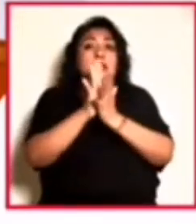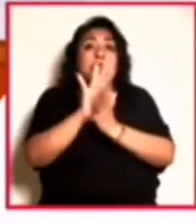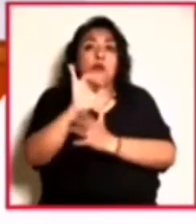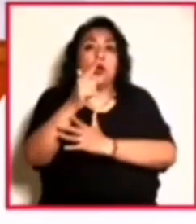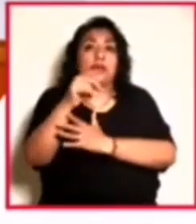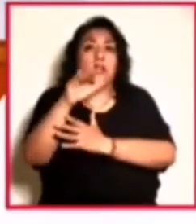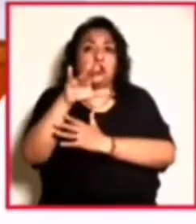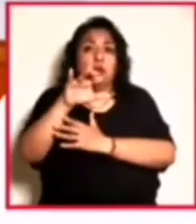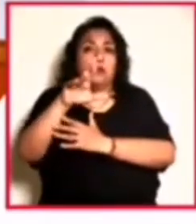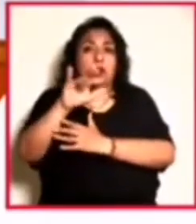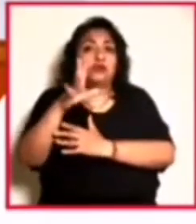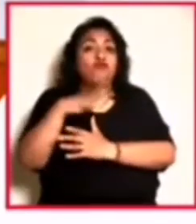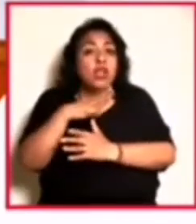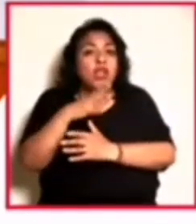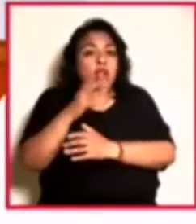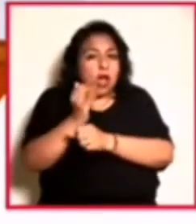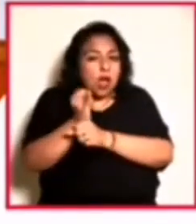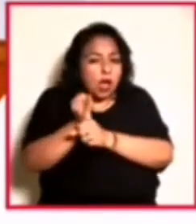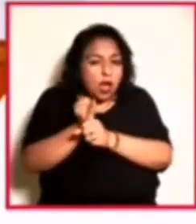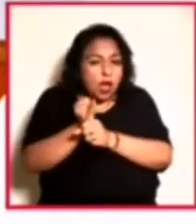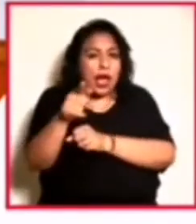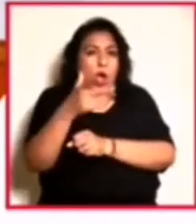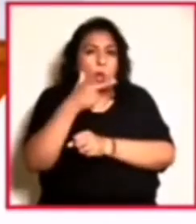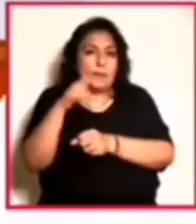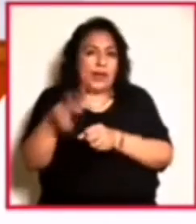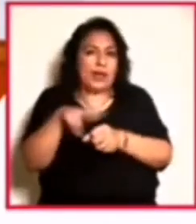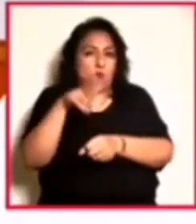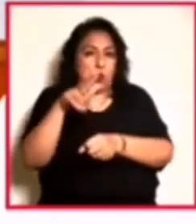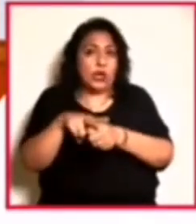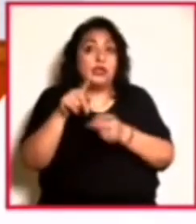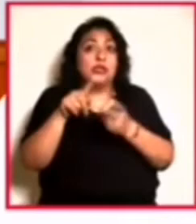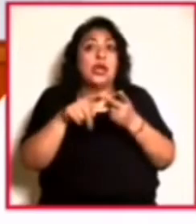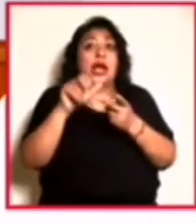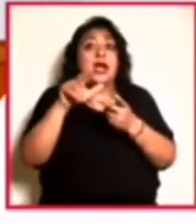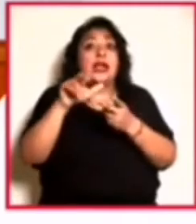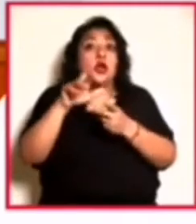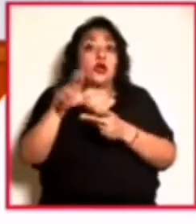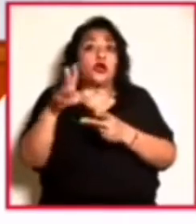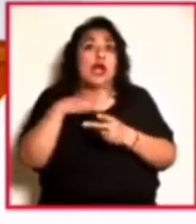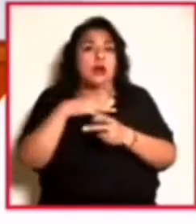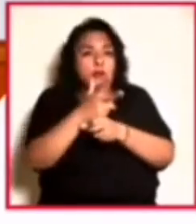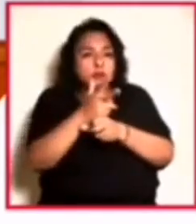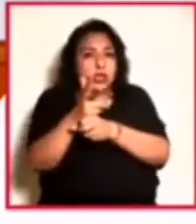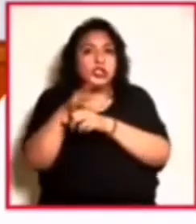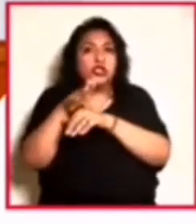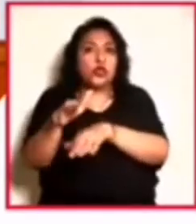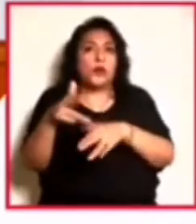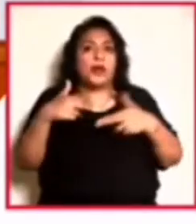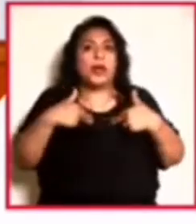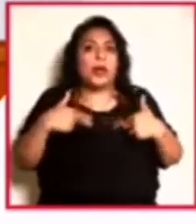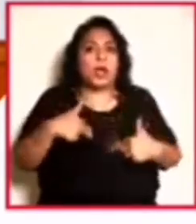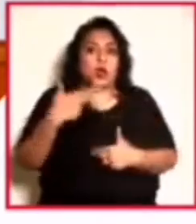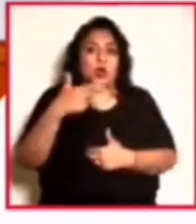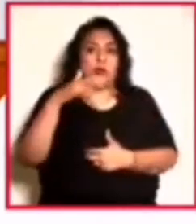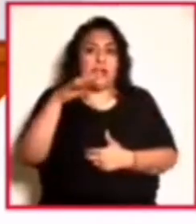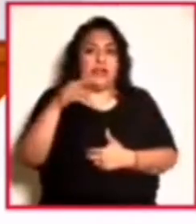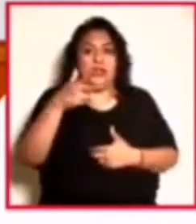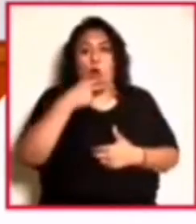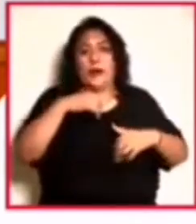quien ha seguido los pasos del naturalista Prusiano y Ana Cruz, quien realizó un documental sobre el humanista y geógrafo.